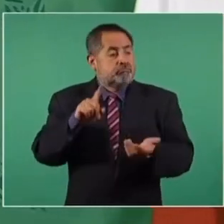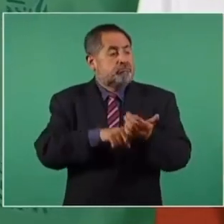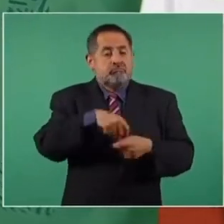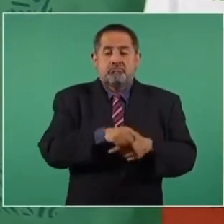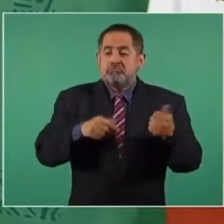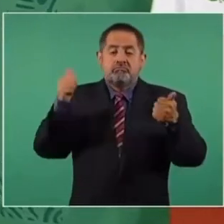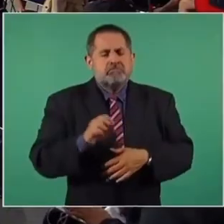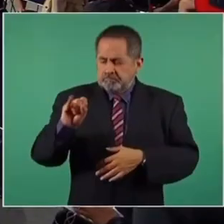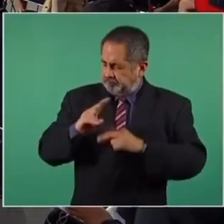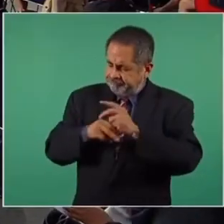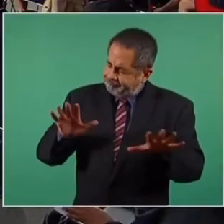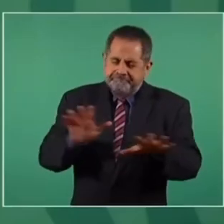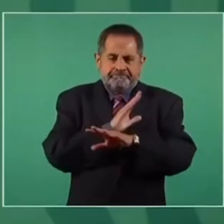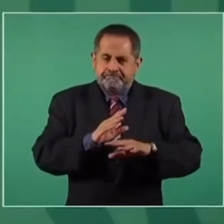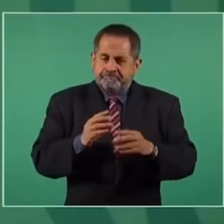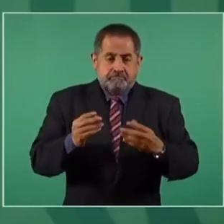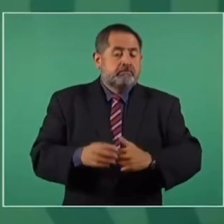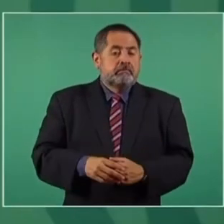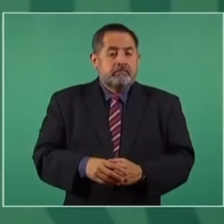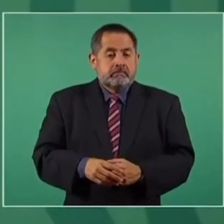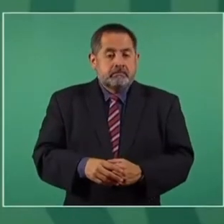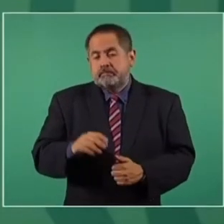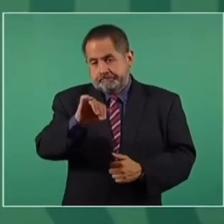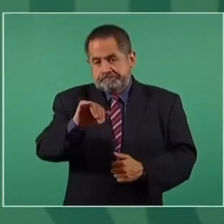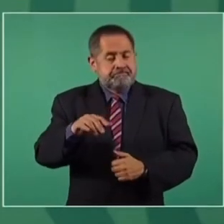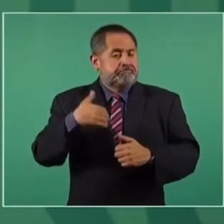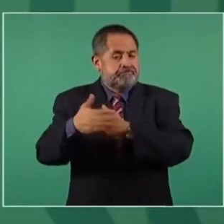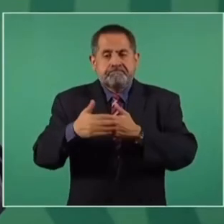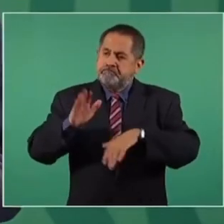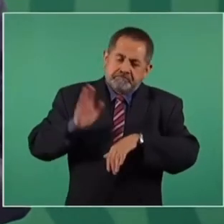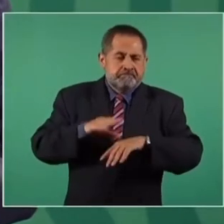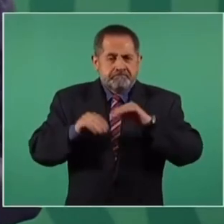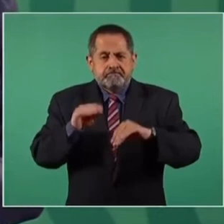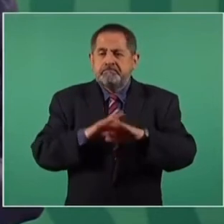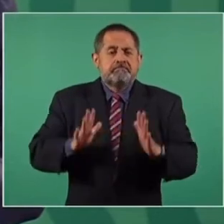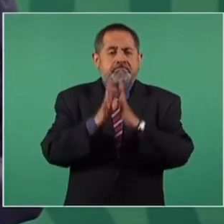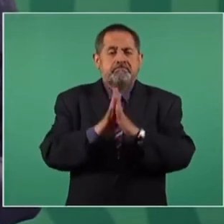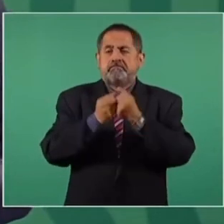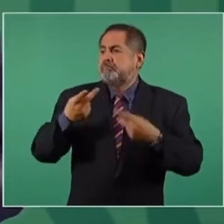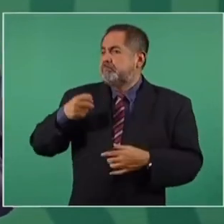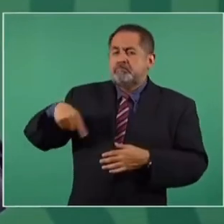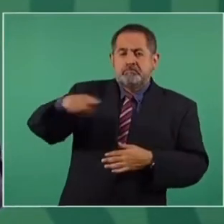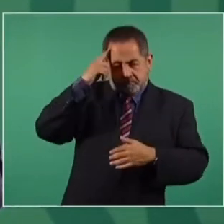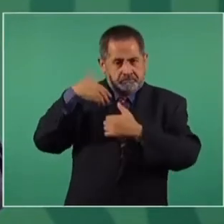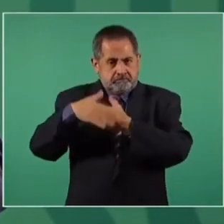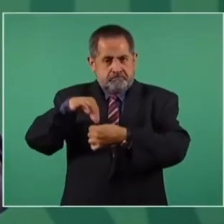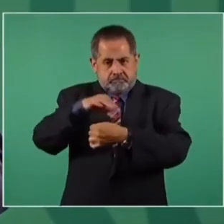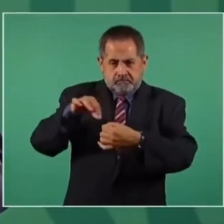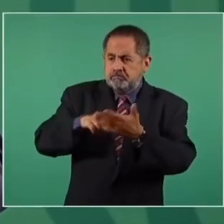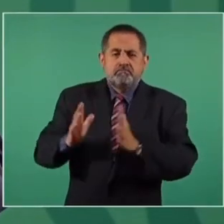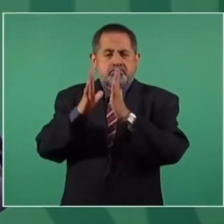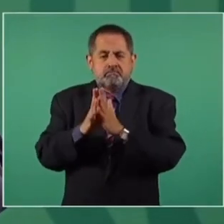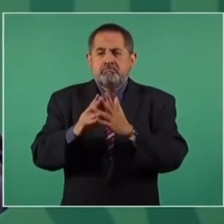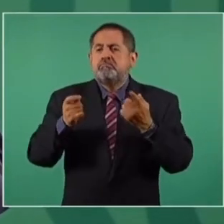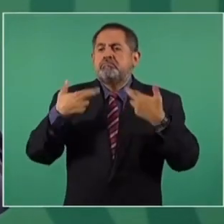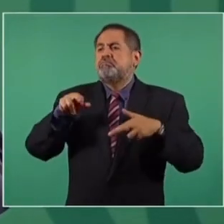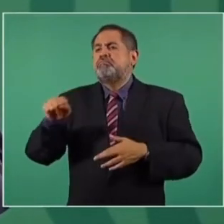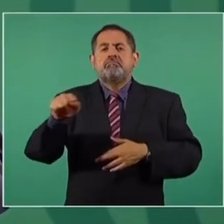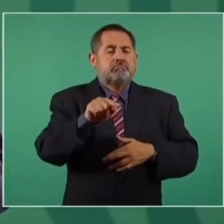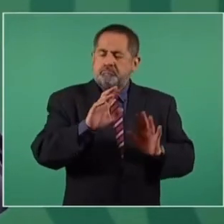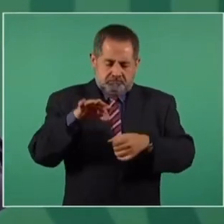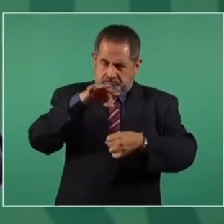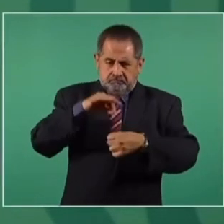el dominio de la partidocracia. Vamos a procurar que haya más participación de los ciudadanos en la elección, de los representantes,